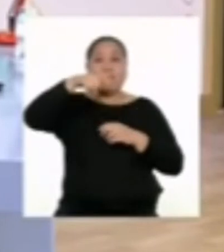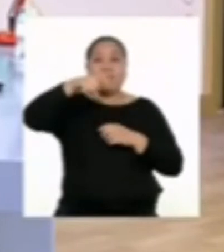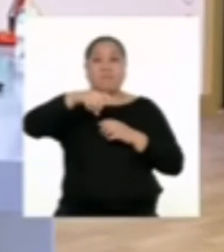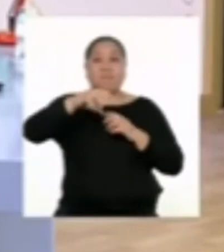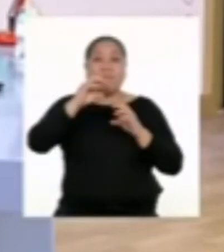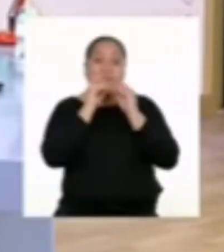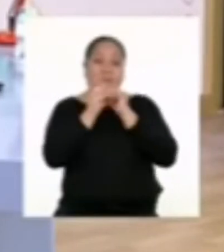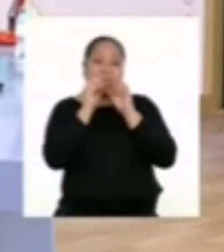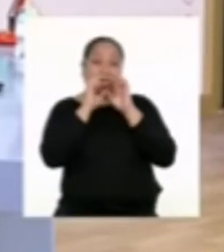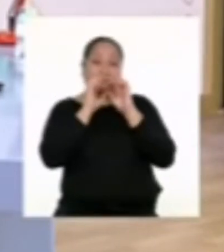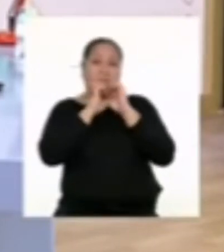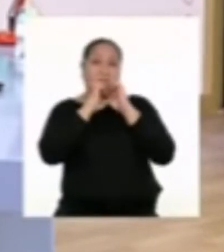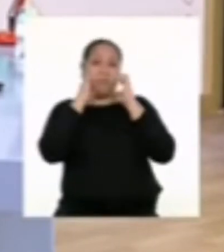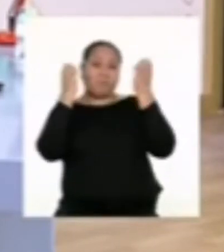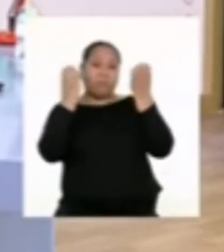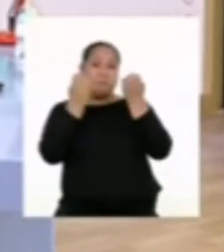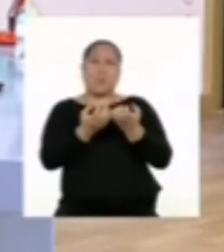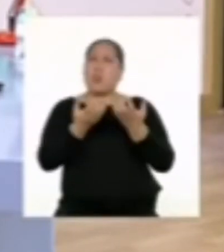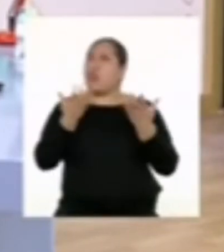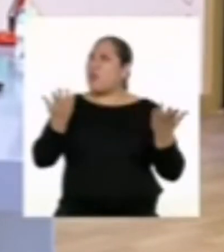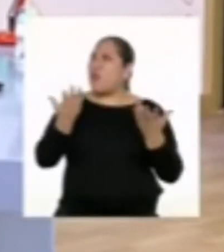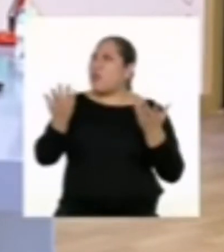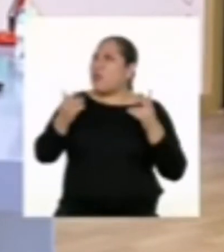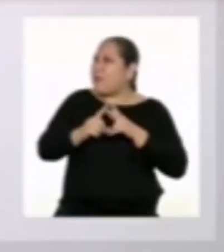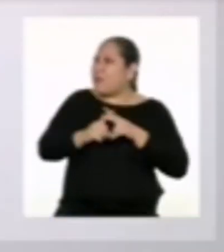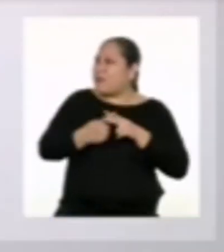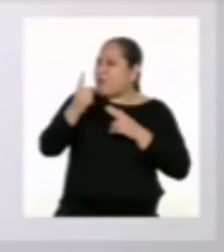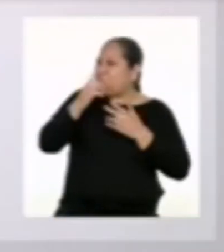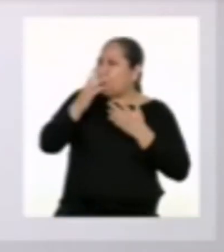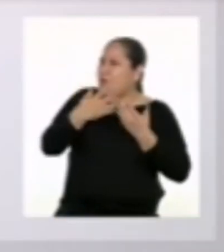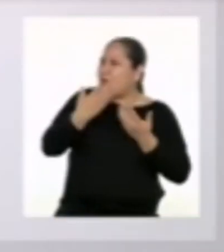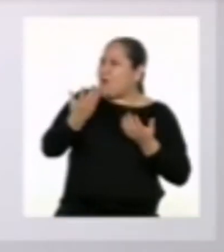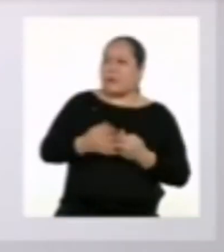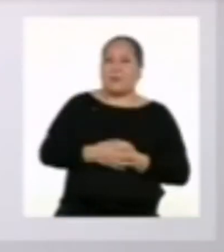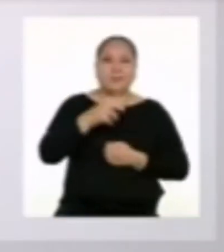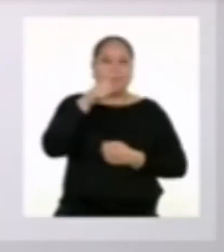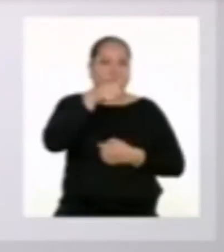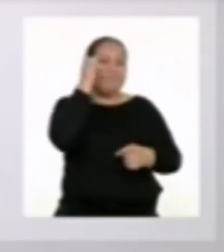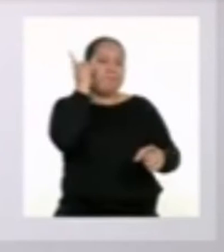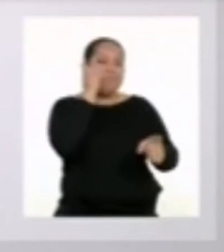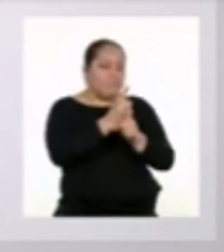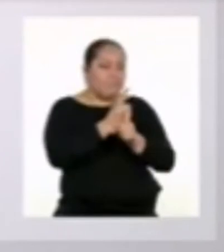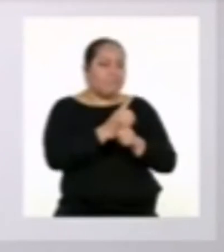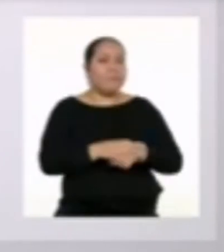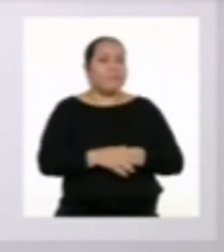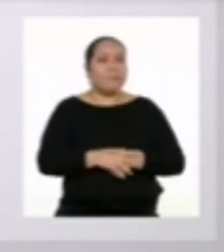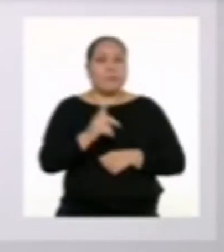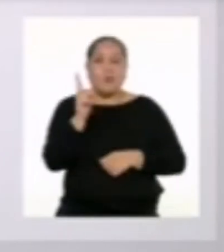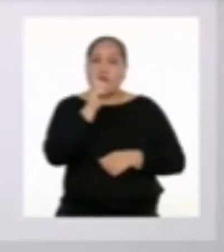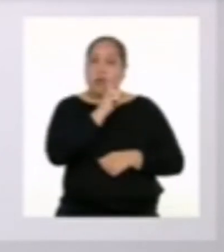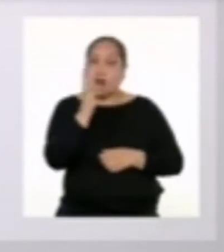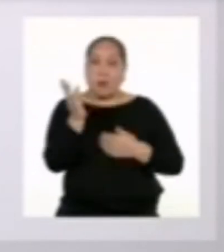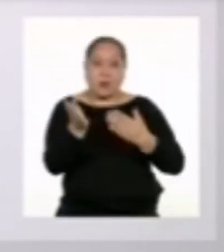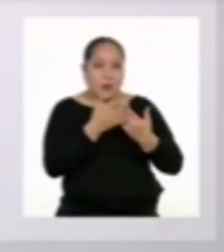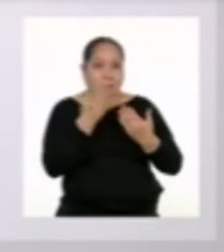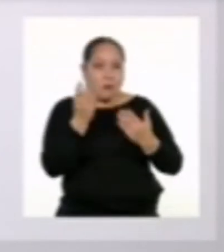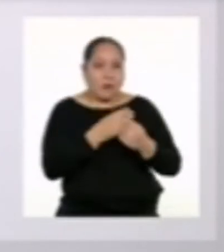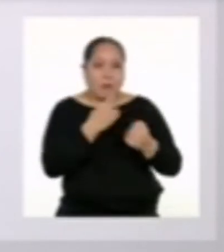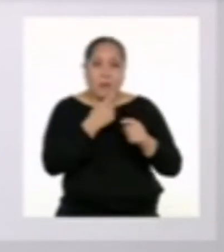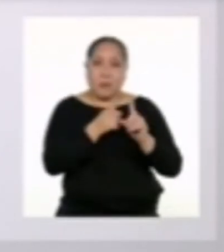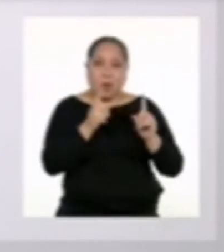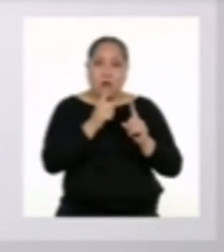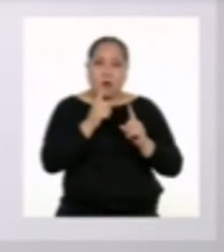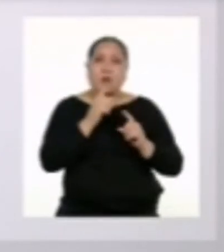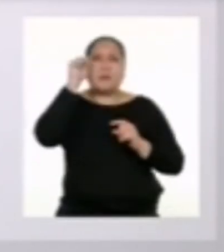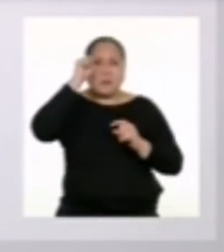equipo. Pero, ¿por dónde empezar? No parece tan fácil. En eso tienes mucha razón. No será sencillo, pero